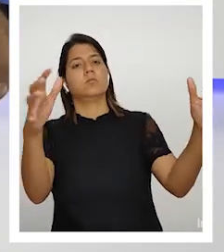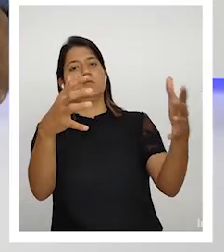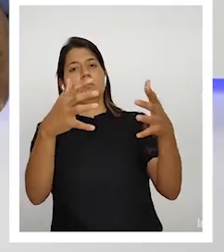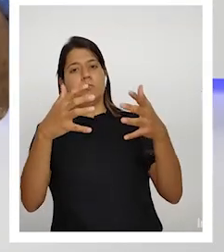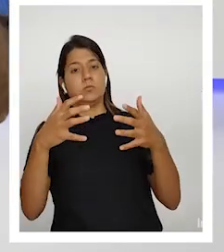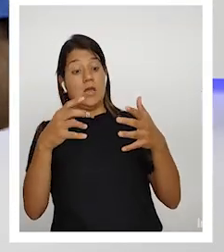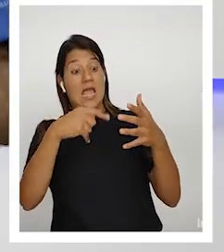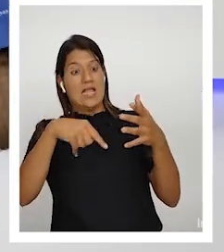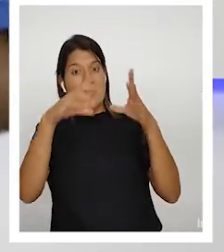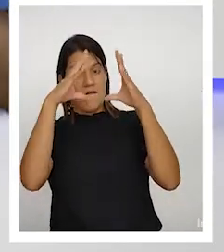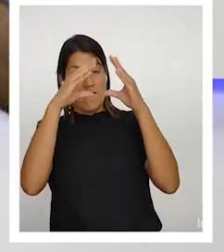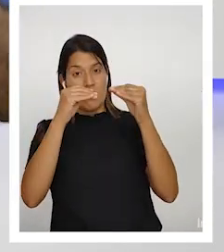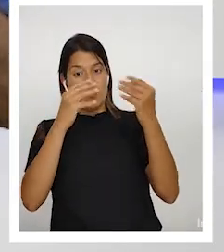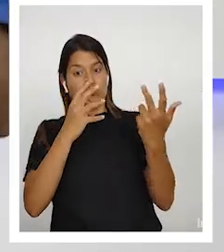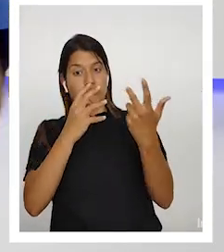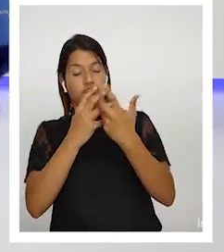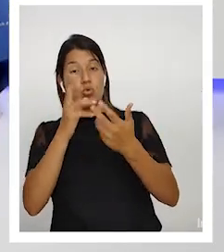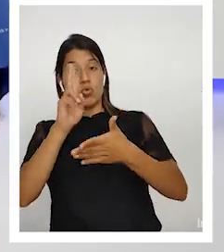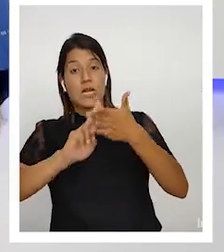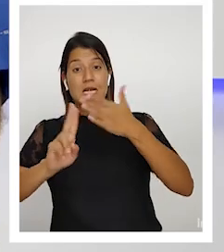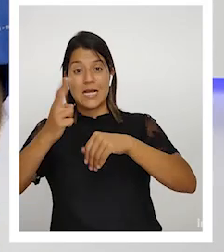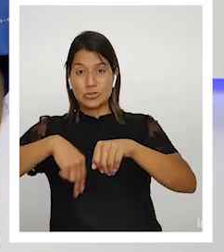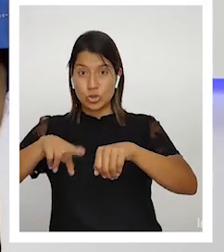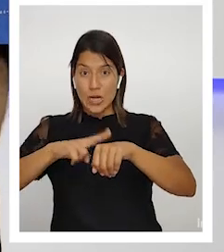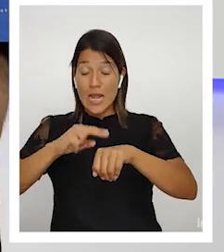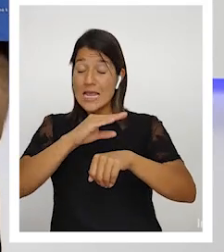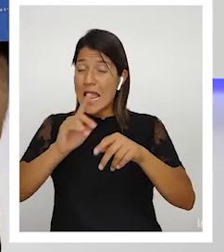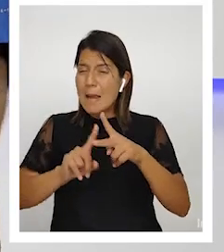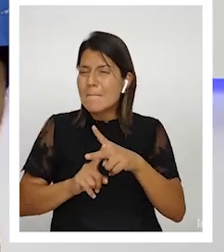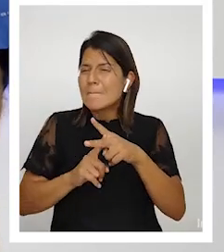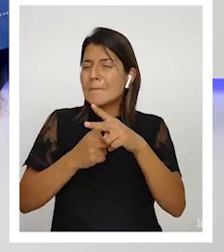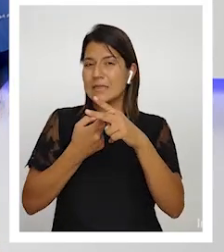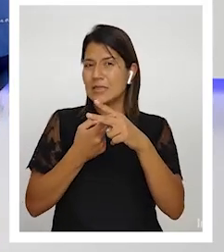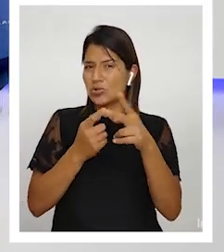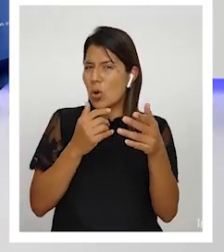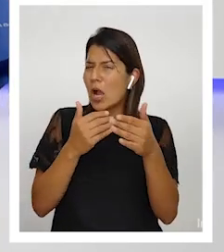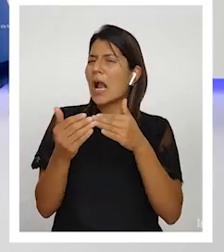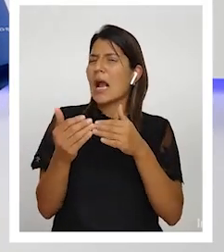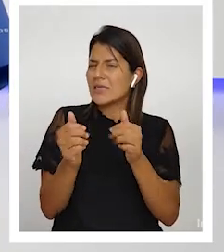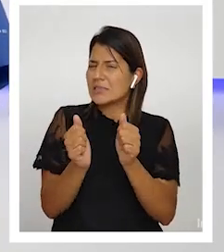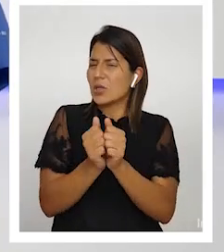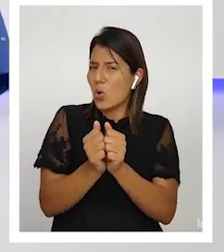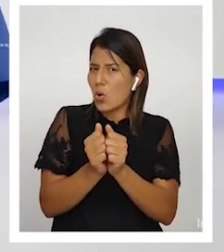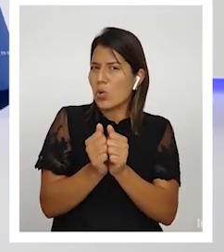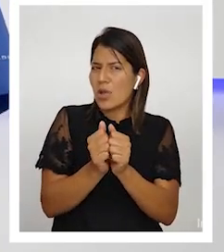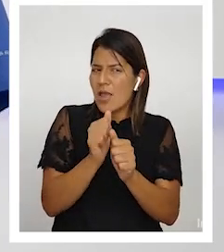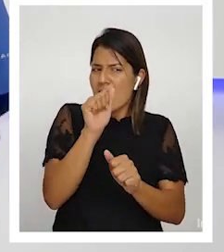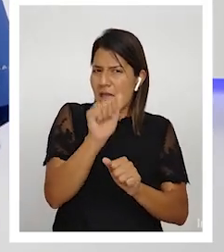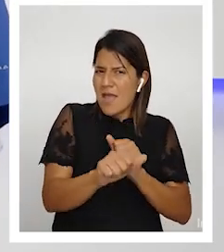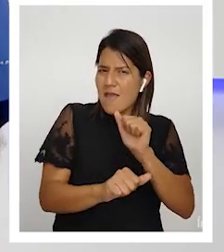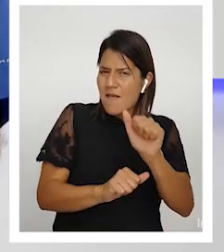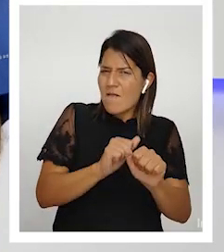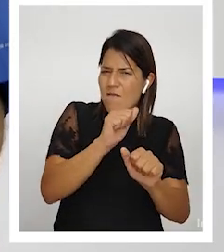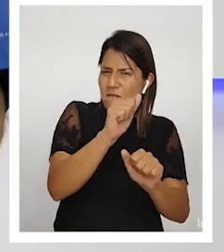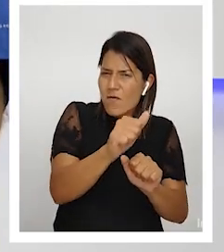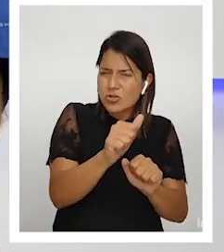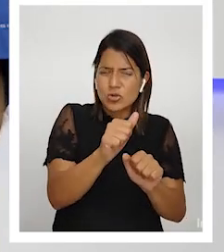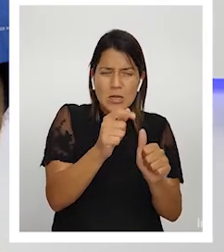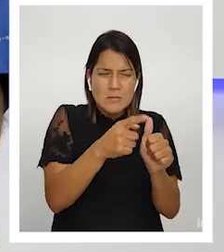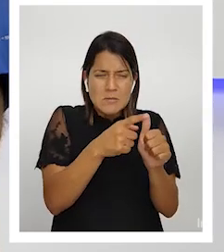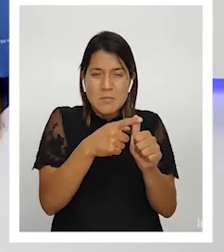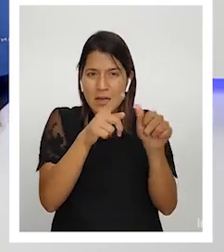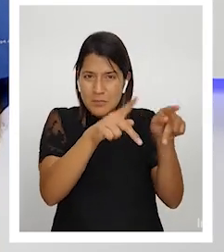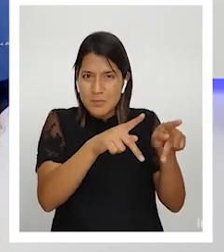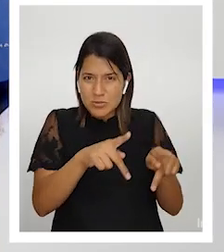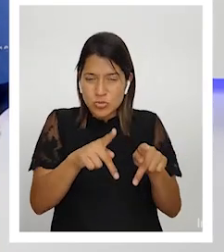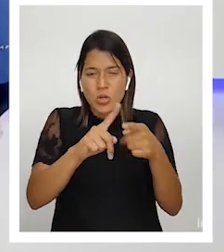principio casi que con un esfuerzo personal de las personas que estaban ahí don Miguel Gutiérrez Saxe don Jorge